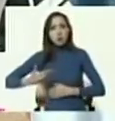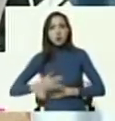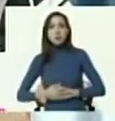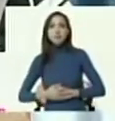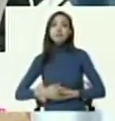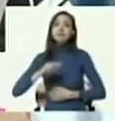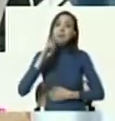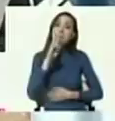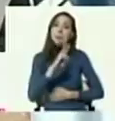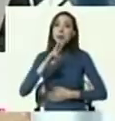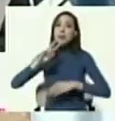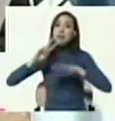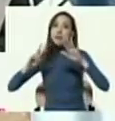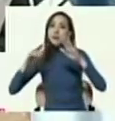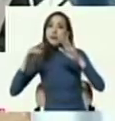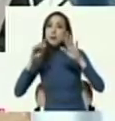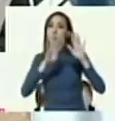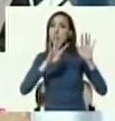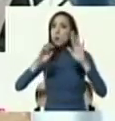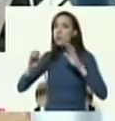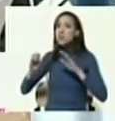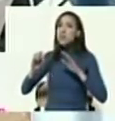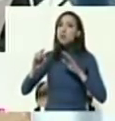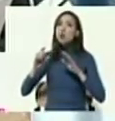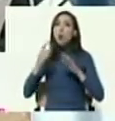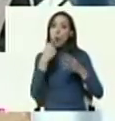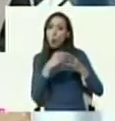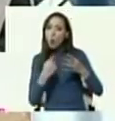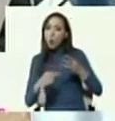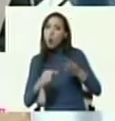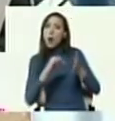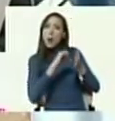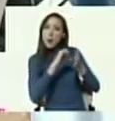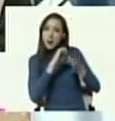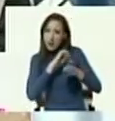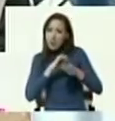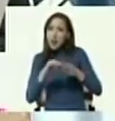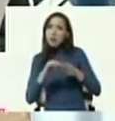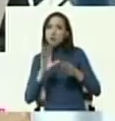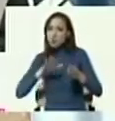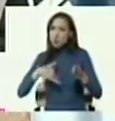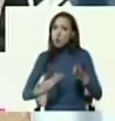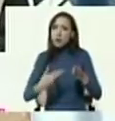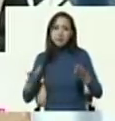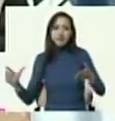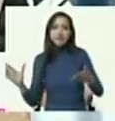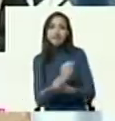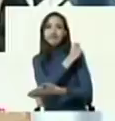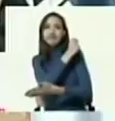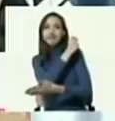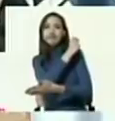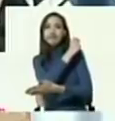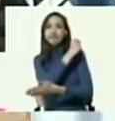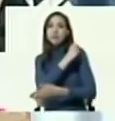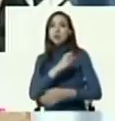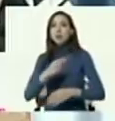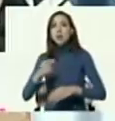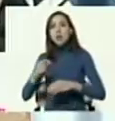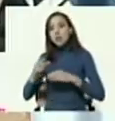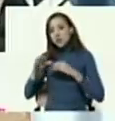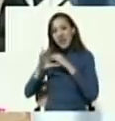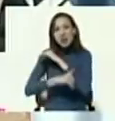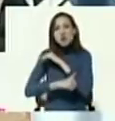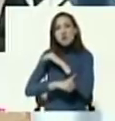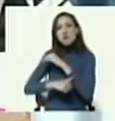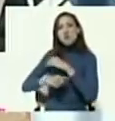27.900 unidades de material quirúrgico han sido sustraídos. 52.000 unidades